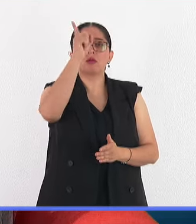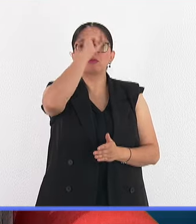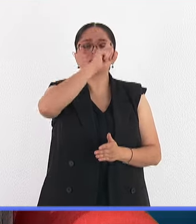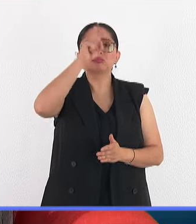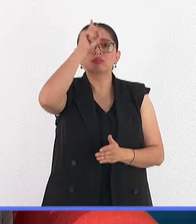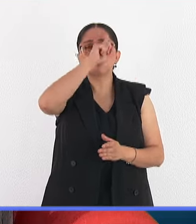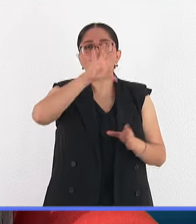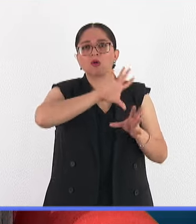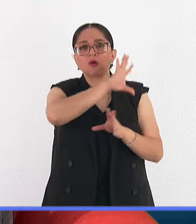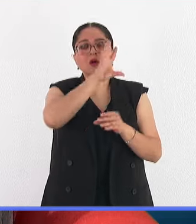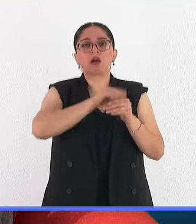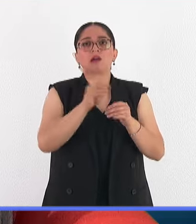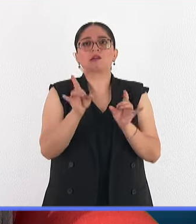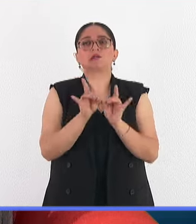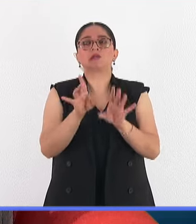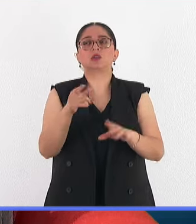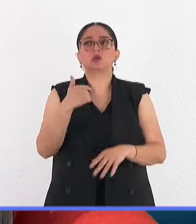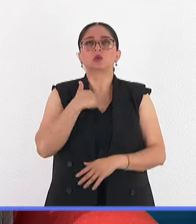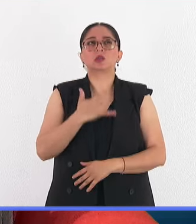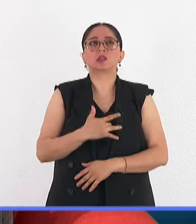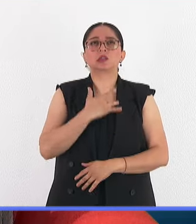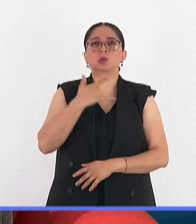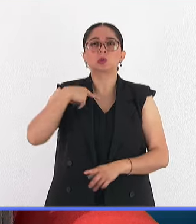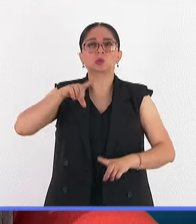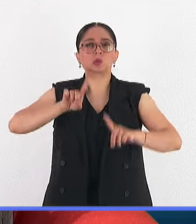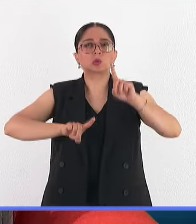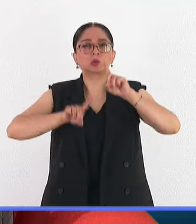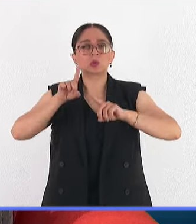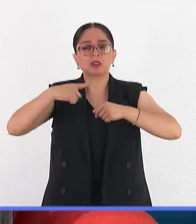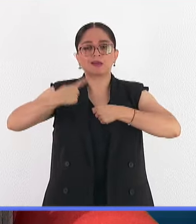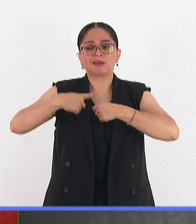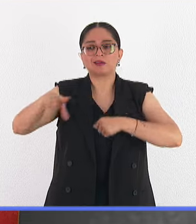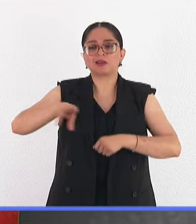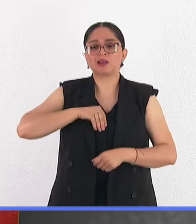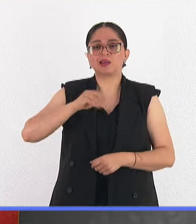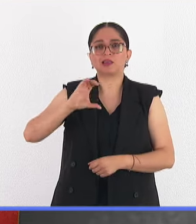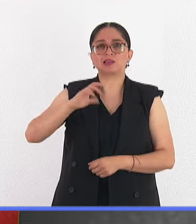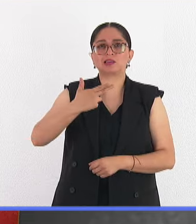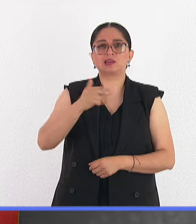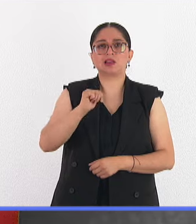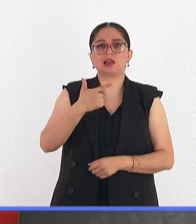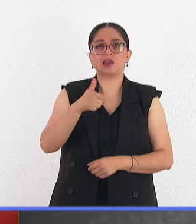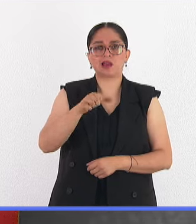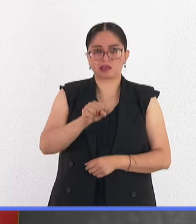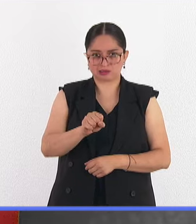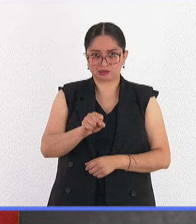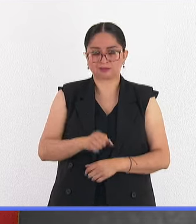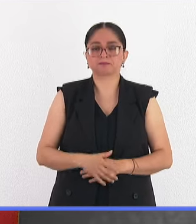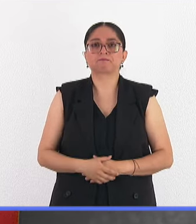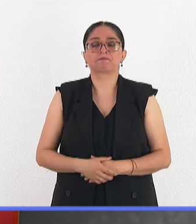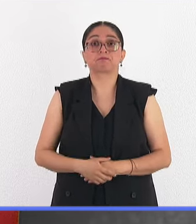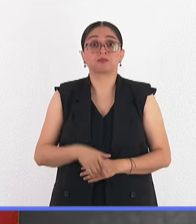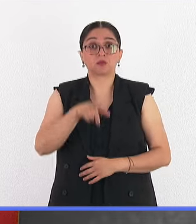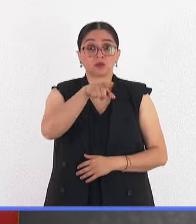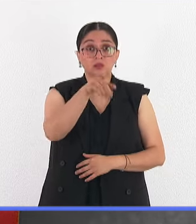alguien que pudiera estar dudoso de estar contagiado de chagas? Sí, bueno, primero que nada, pues si conoce al vector y lo ha visto en su